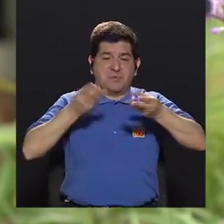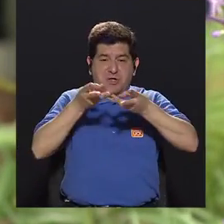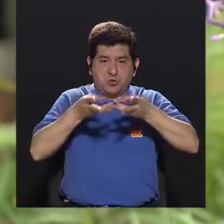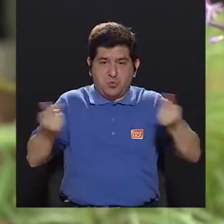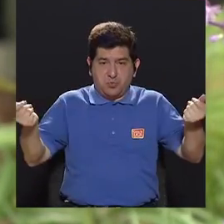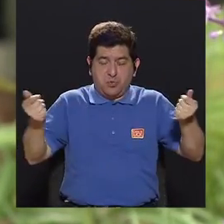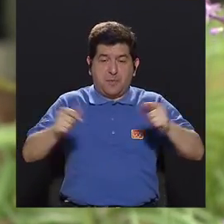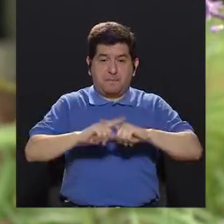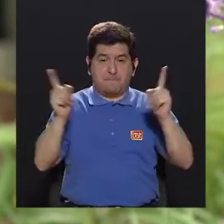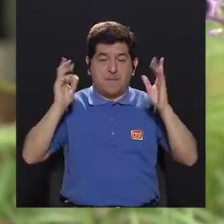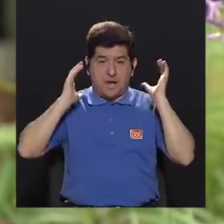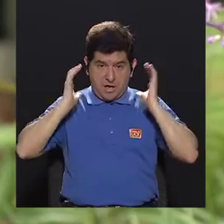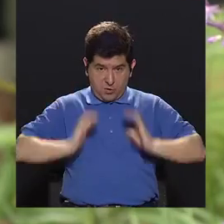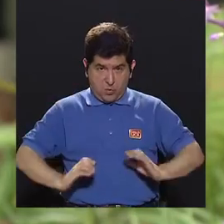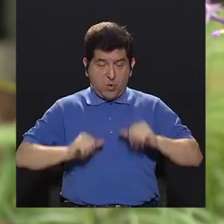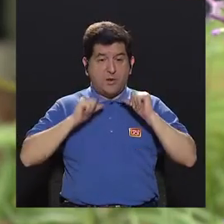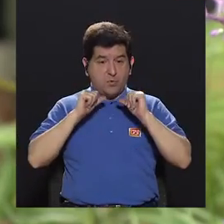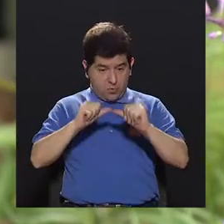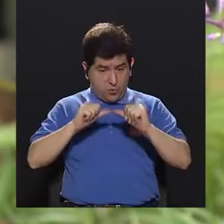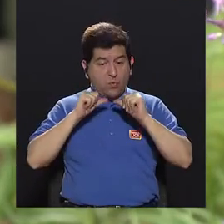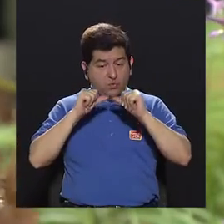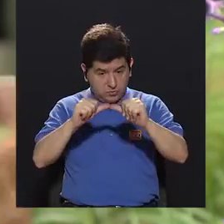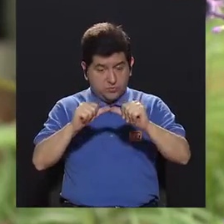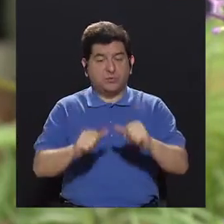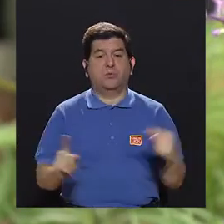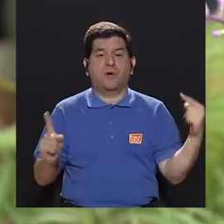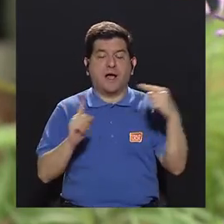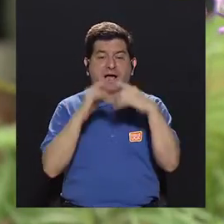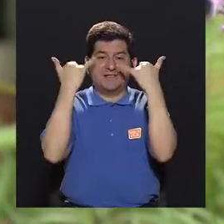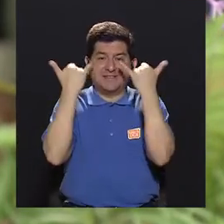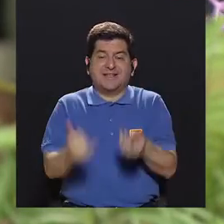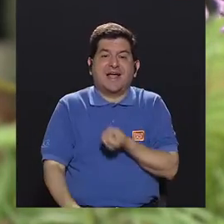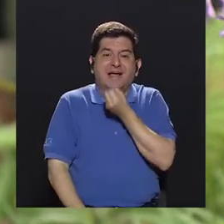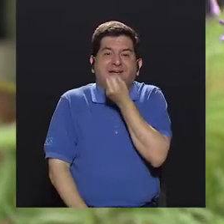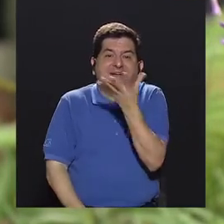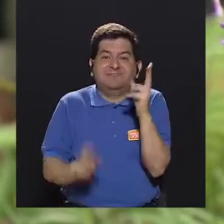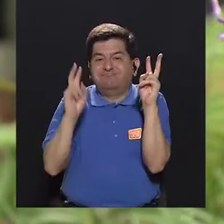pero el cuerpo sigue hablando hasta que nos grita.